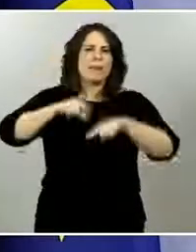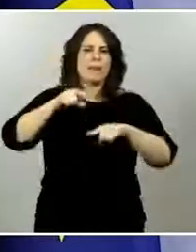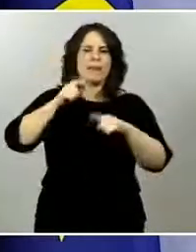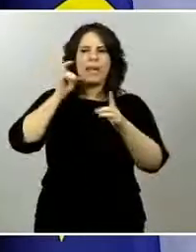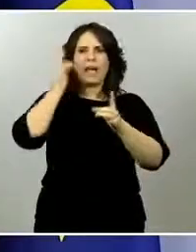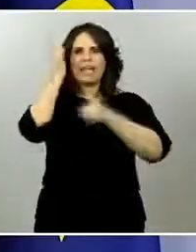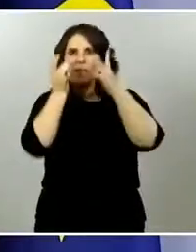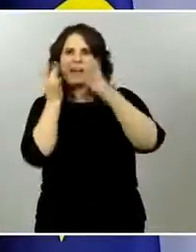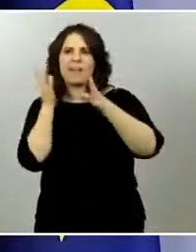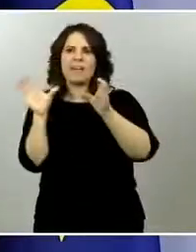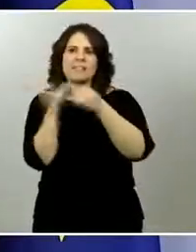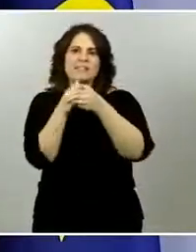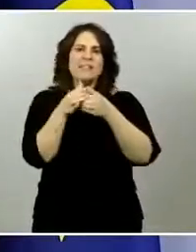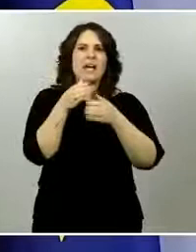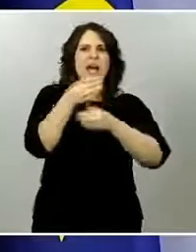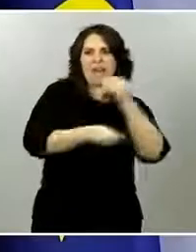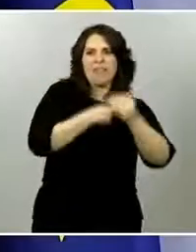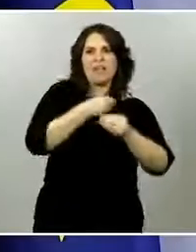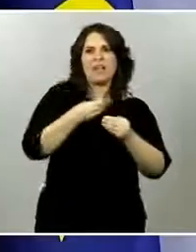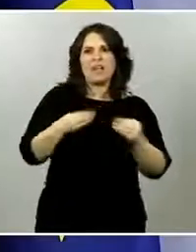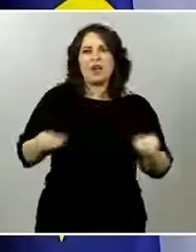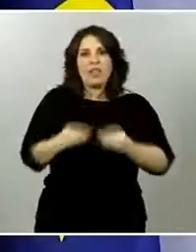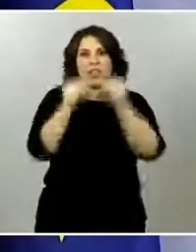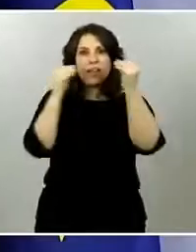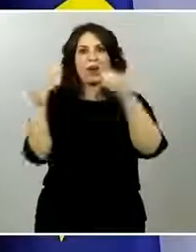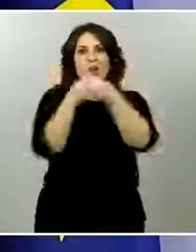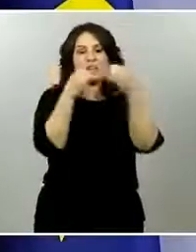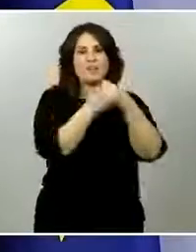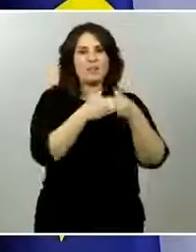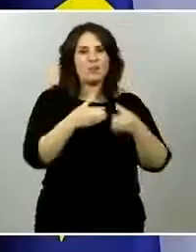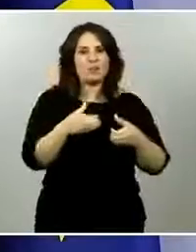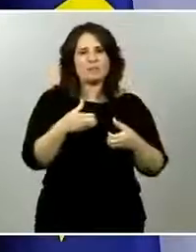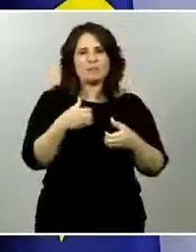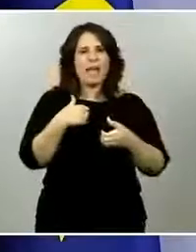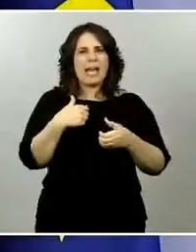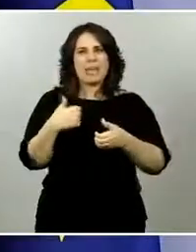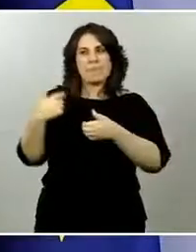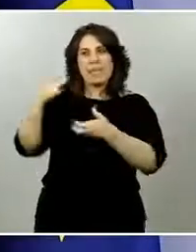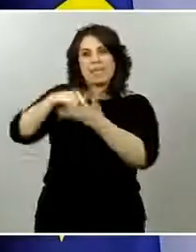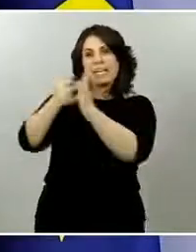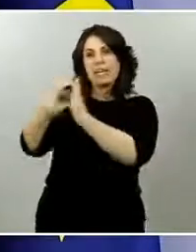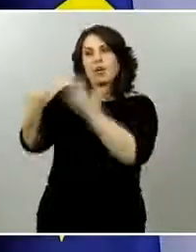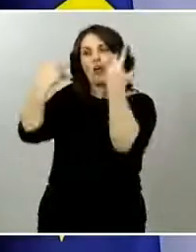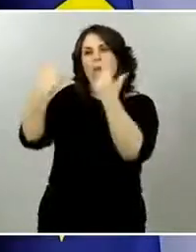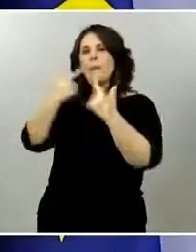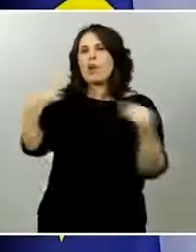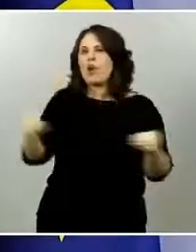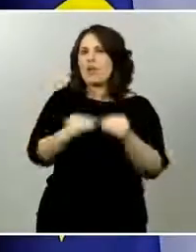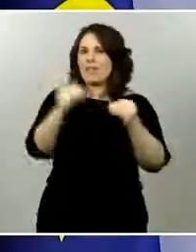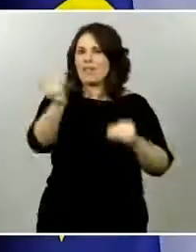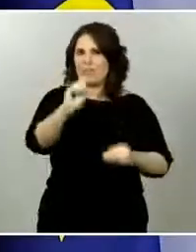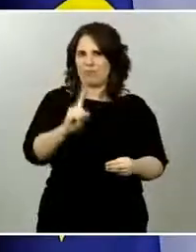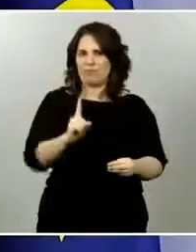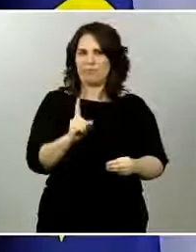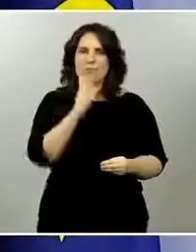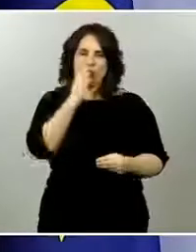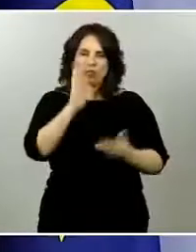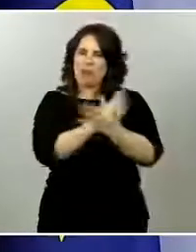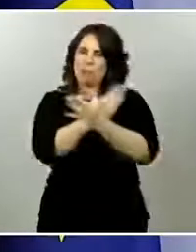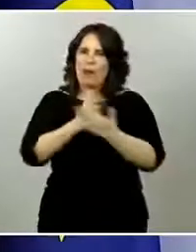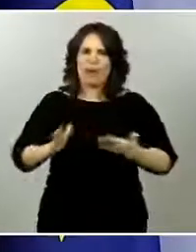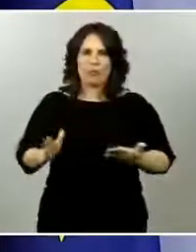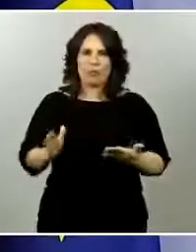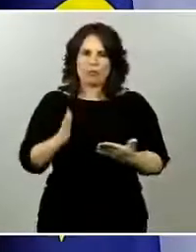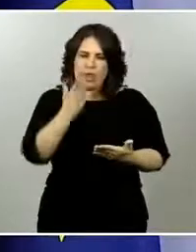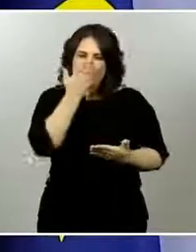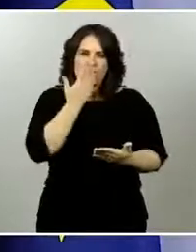franjas que usted sabe que discriminan como unos pasillos horarios y permite la expresión para distintos tipos de actividades y para evitar que coincidan